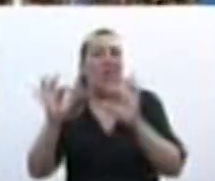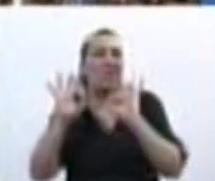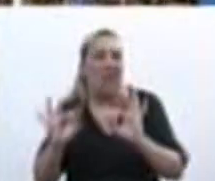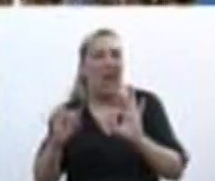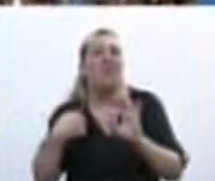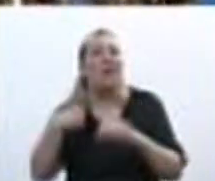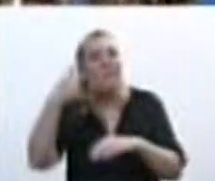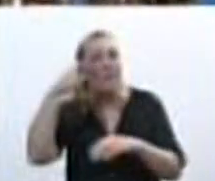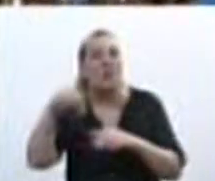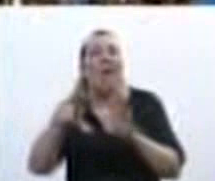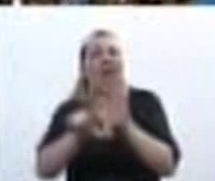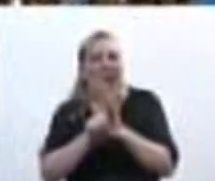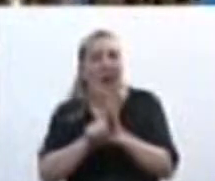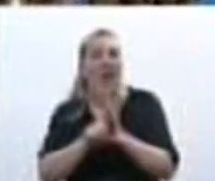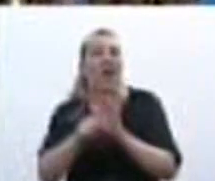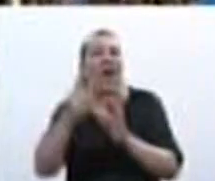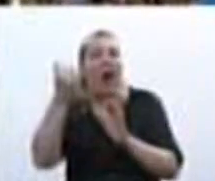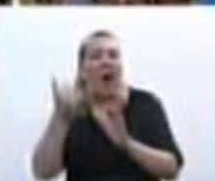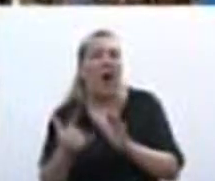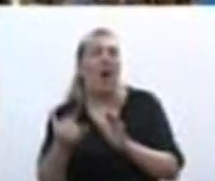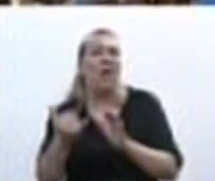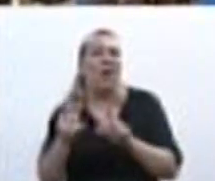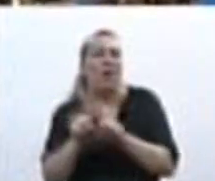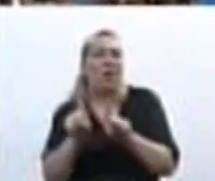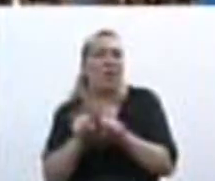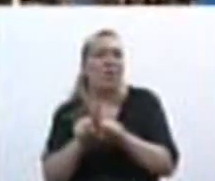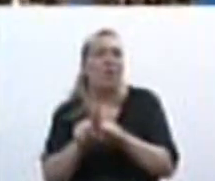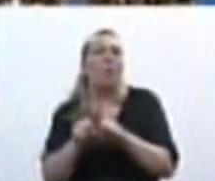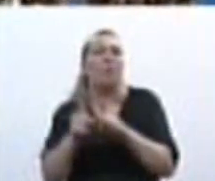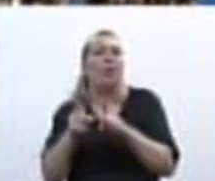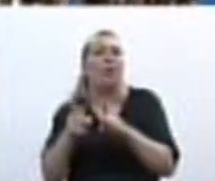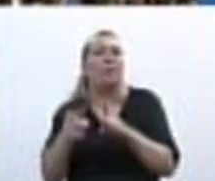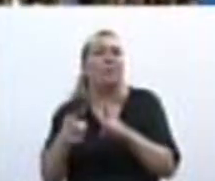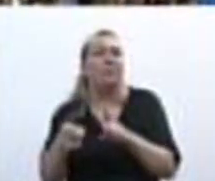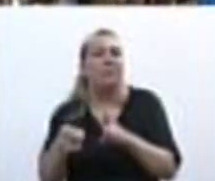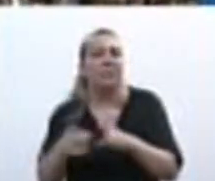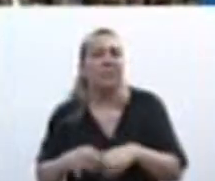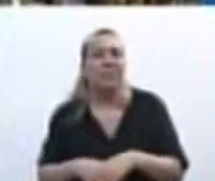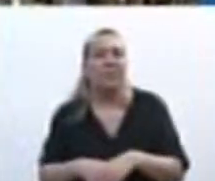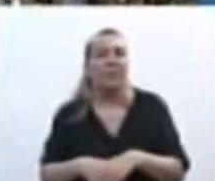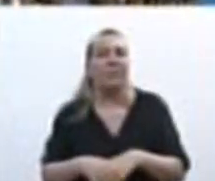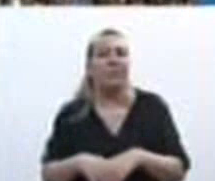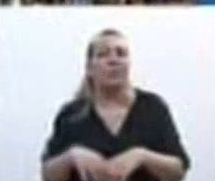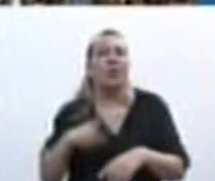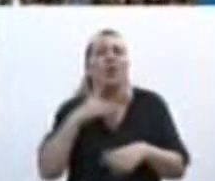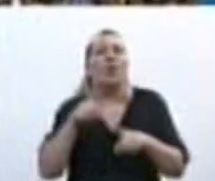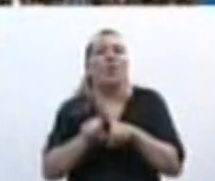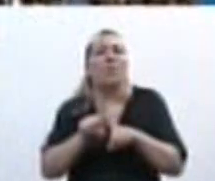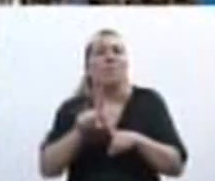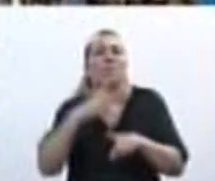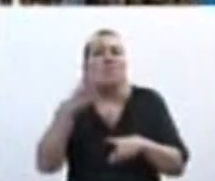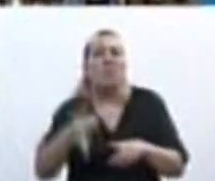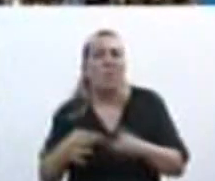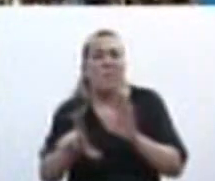para la ley abría una puerta inmensa y que íbamos vamos a terminar con la inaplectibilidad de esta ley